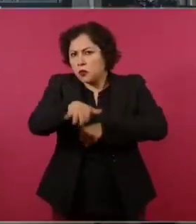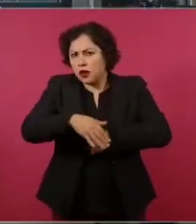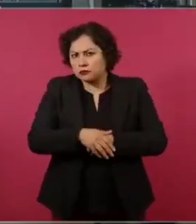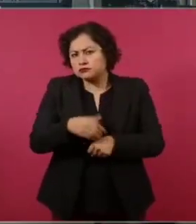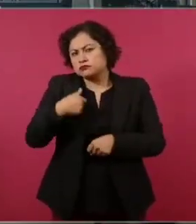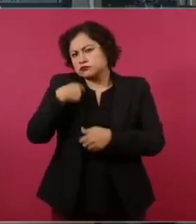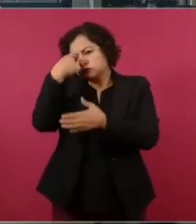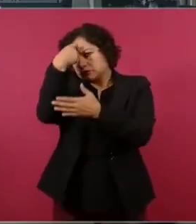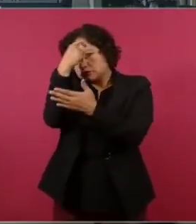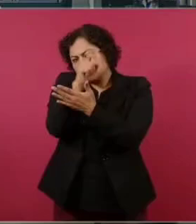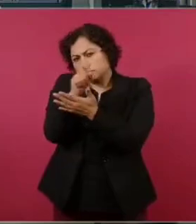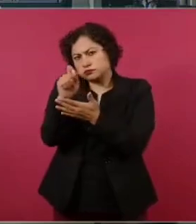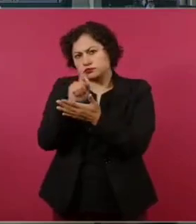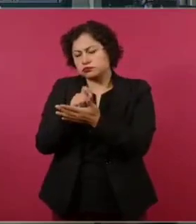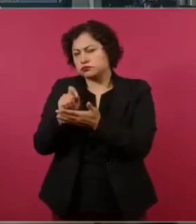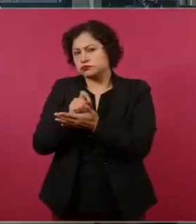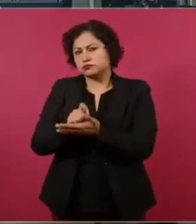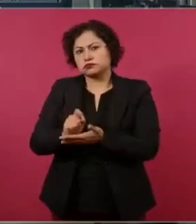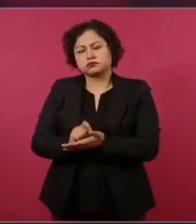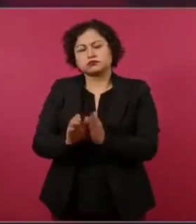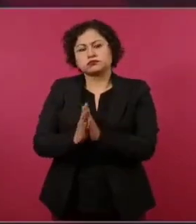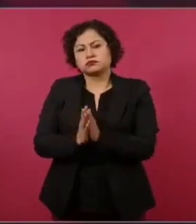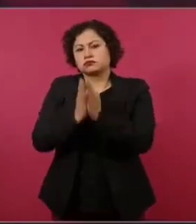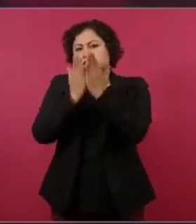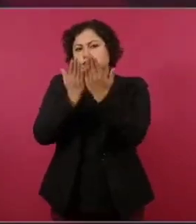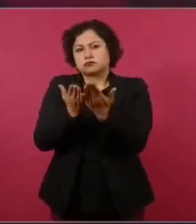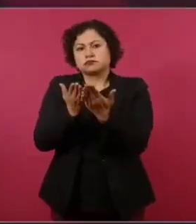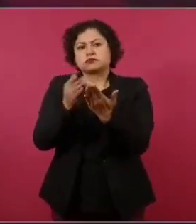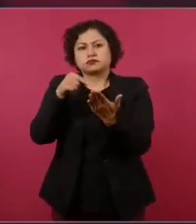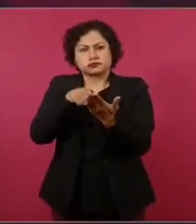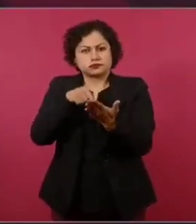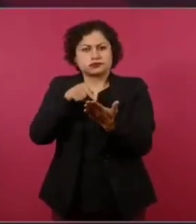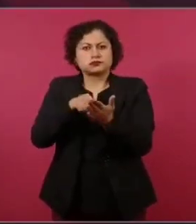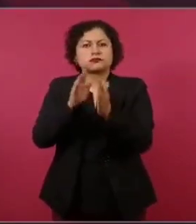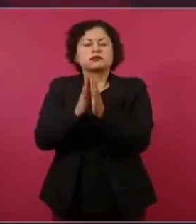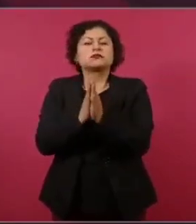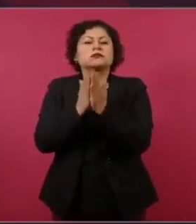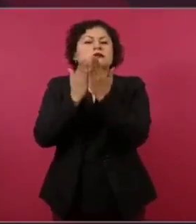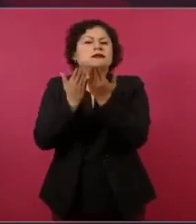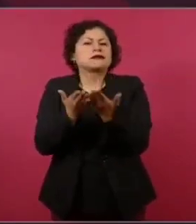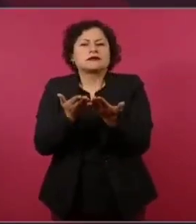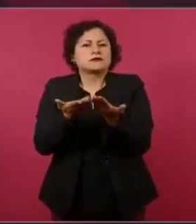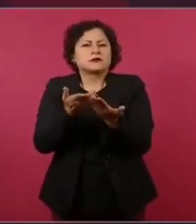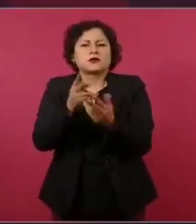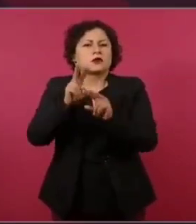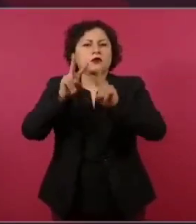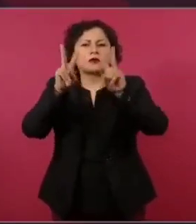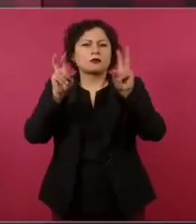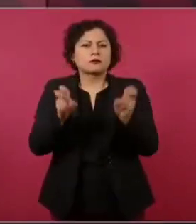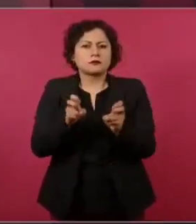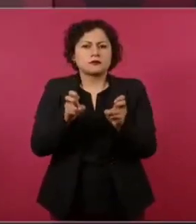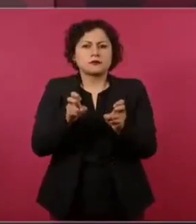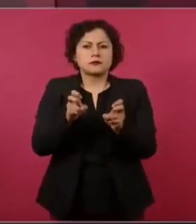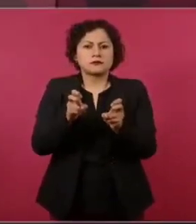Es un libro sobre la vida